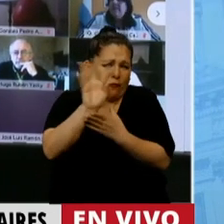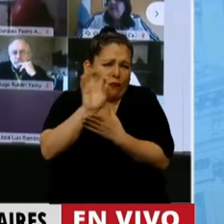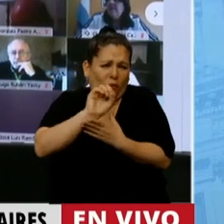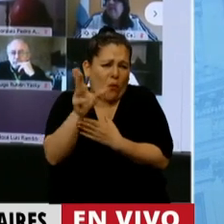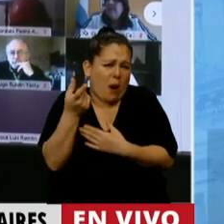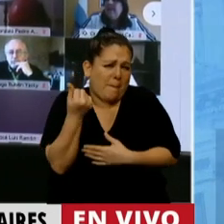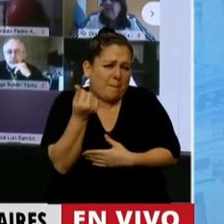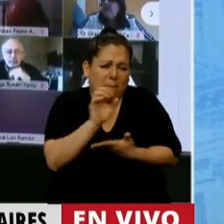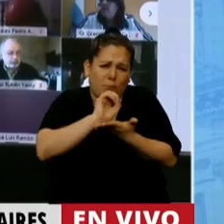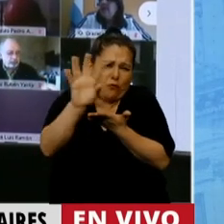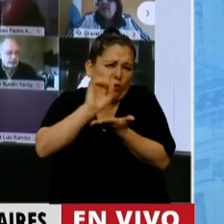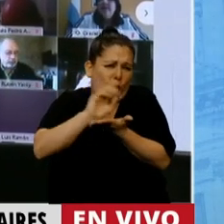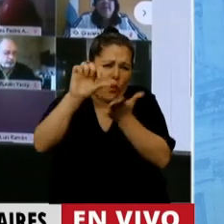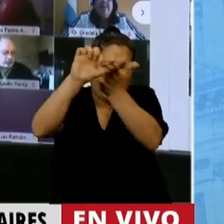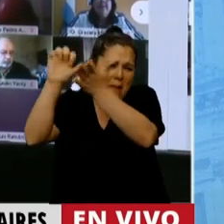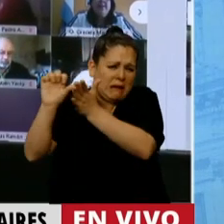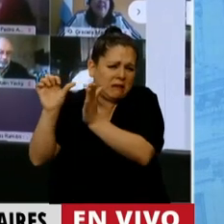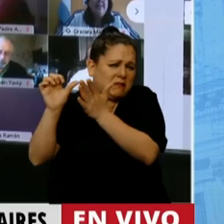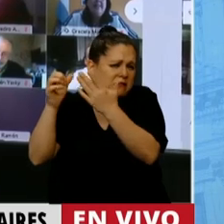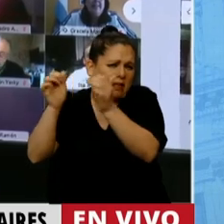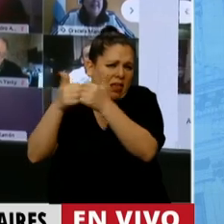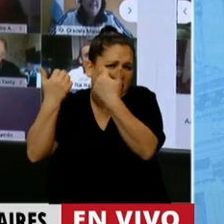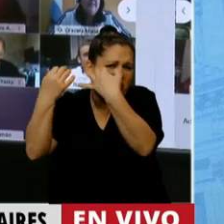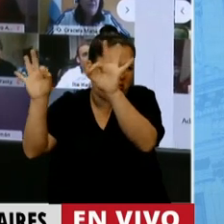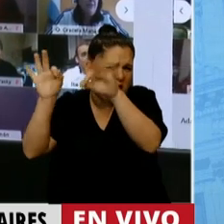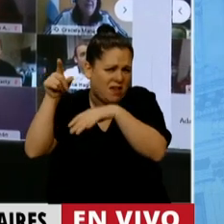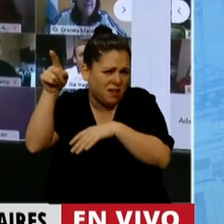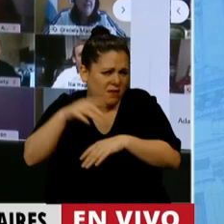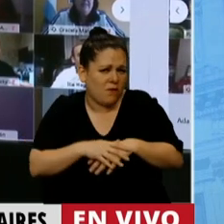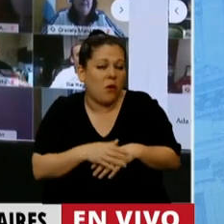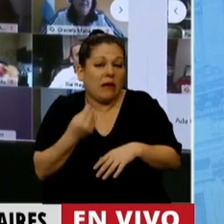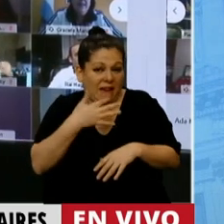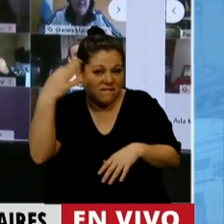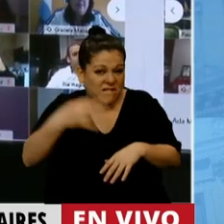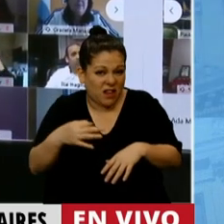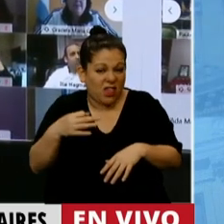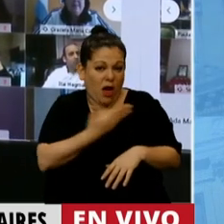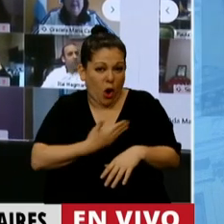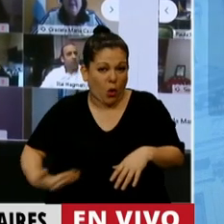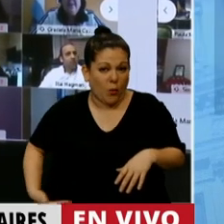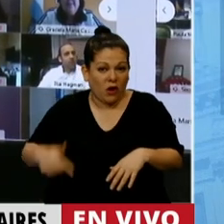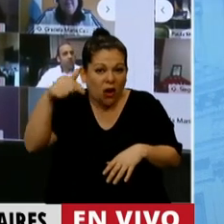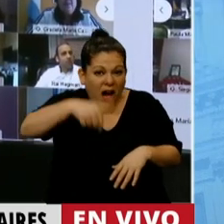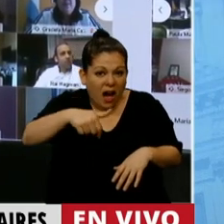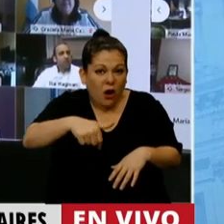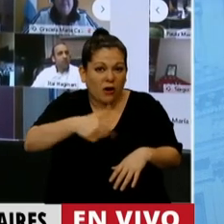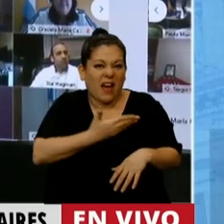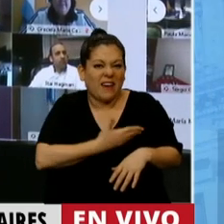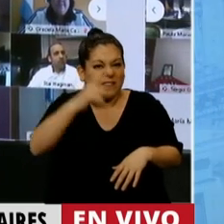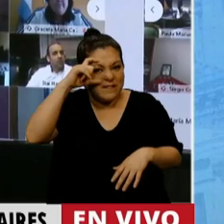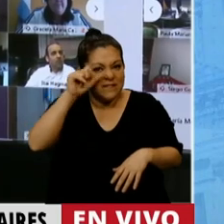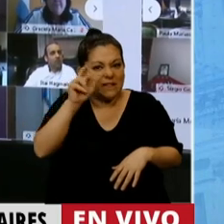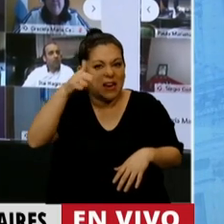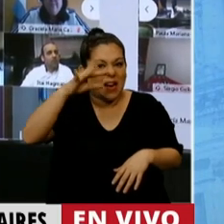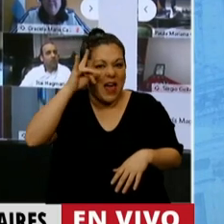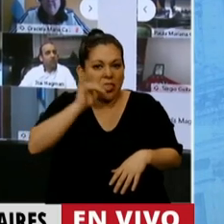que no ha sido frenada por el actual gobierno de los Fernández. Ya habíamos